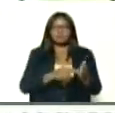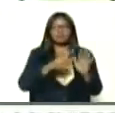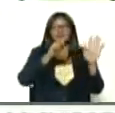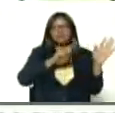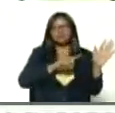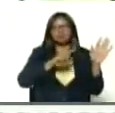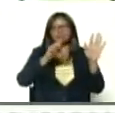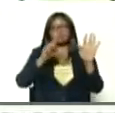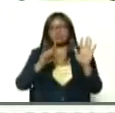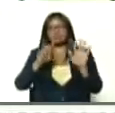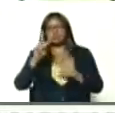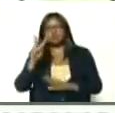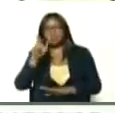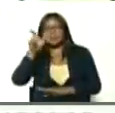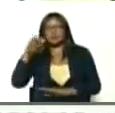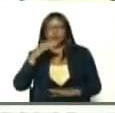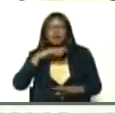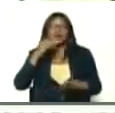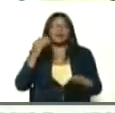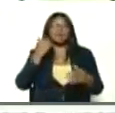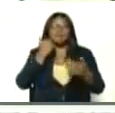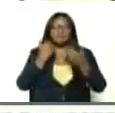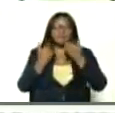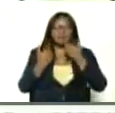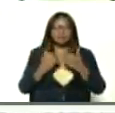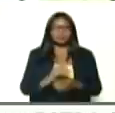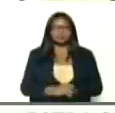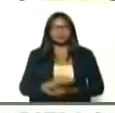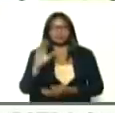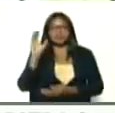seiscientos, sesenta y dos casos, Caracas,